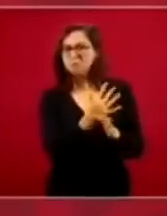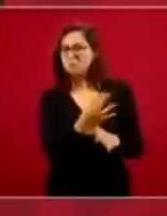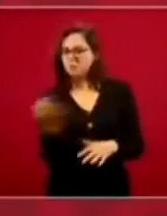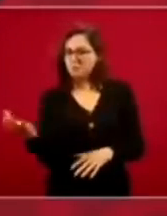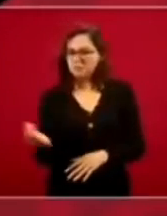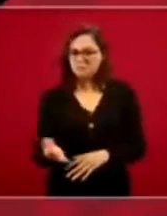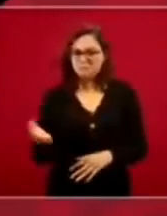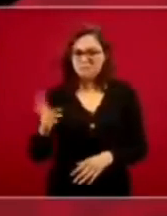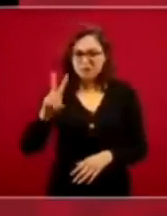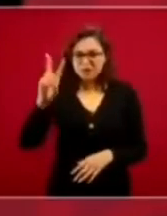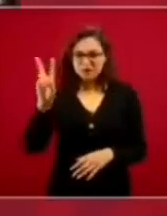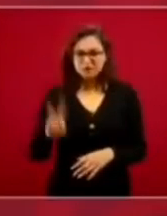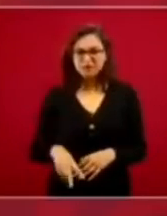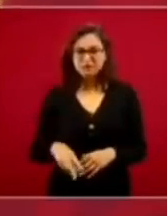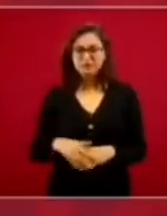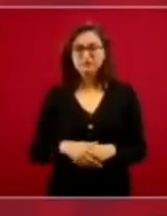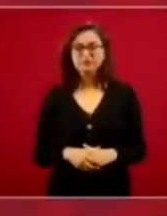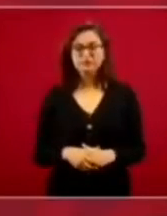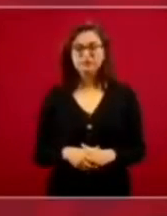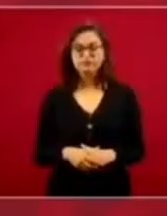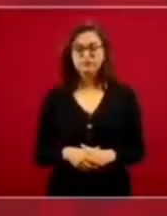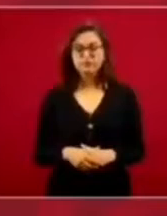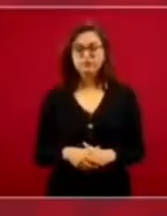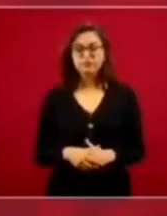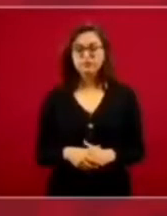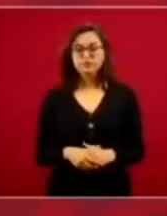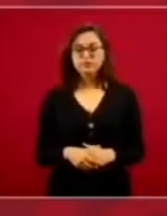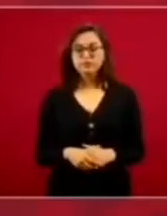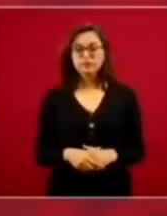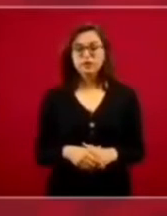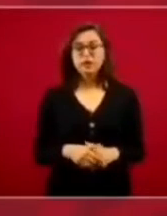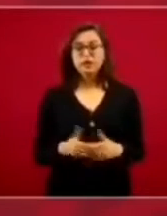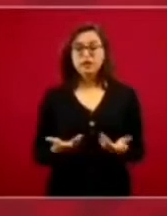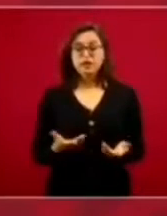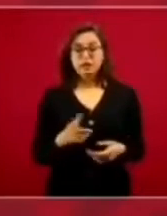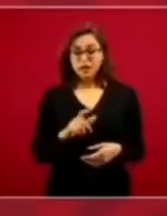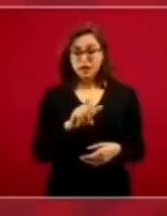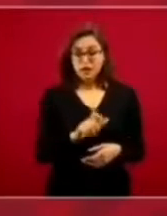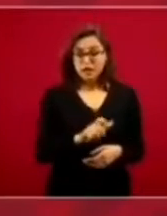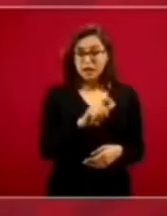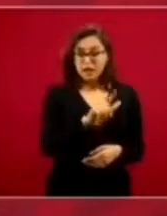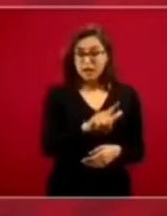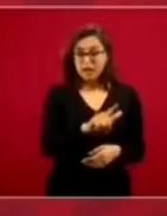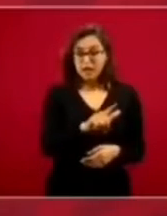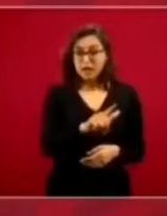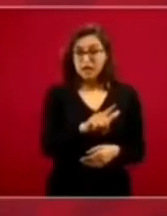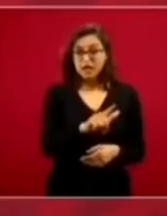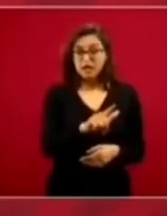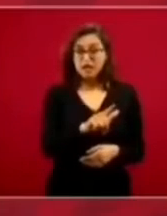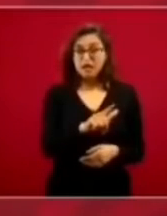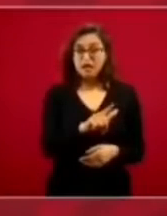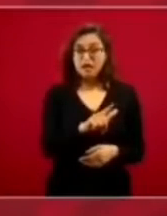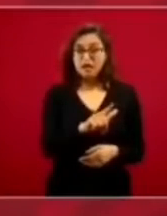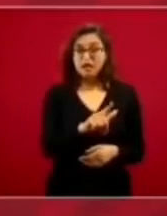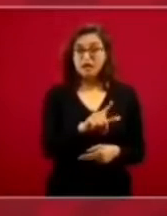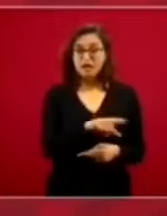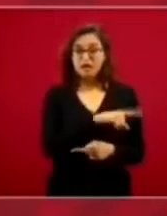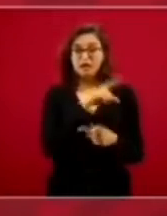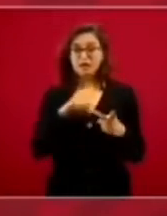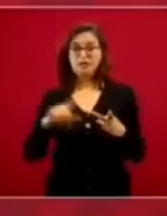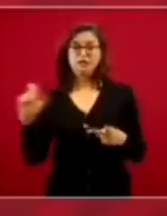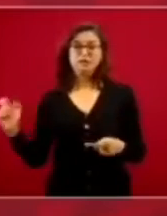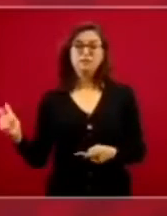es él y el expresidente Salvador